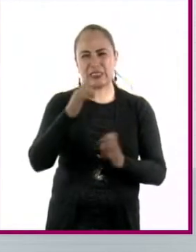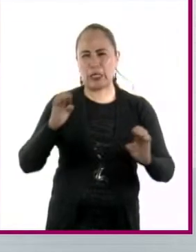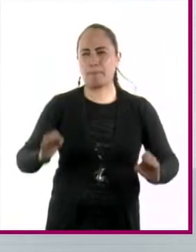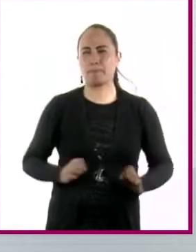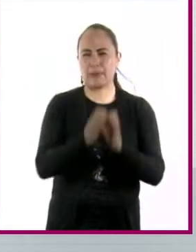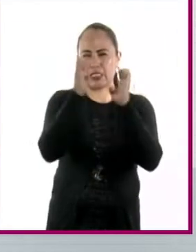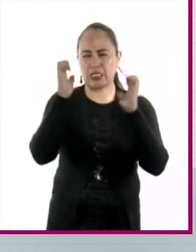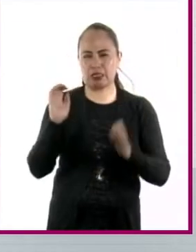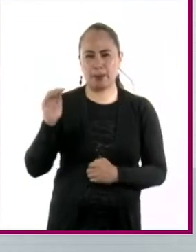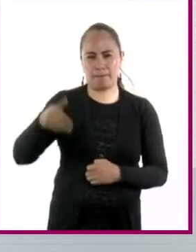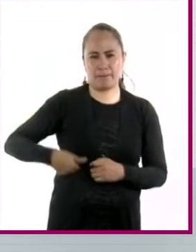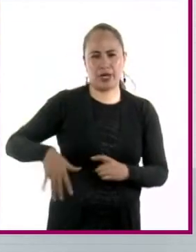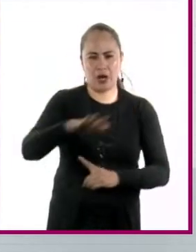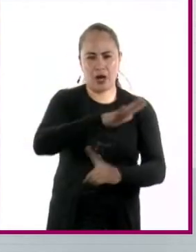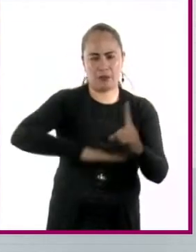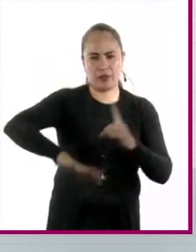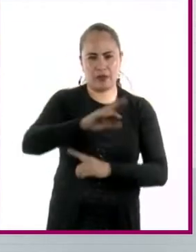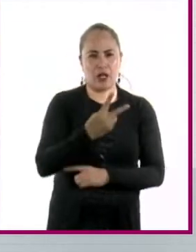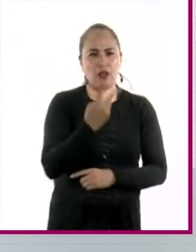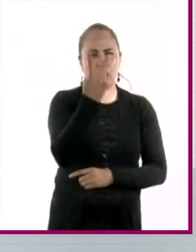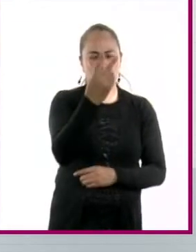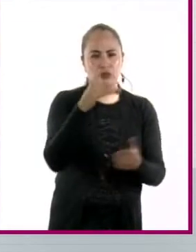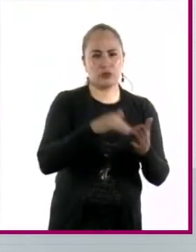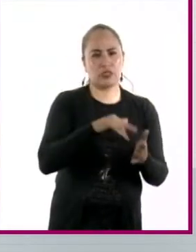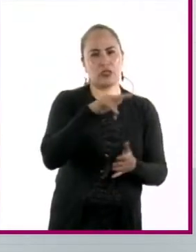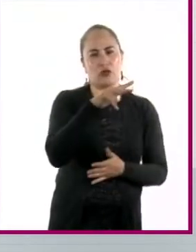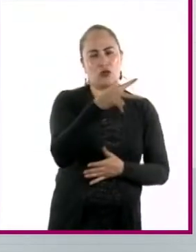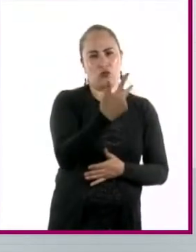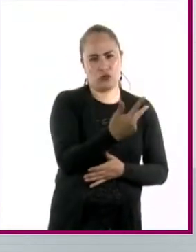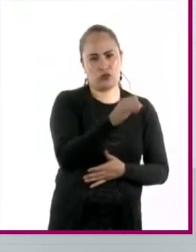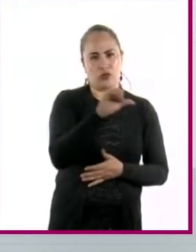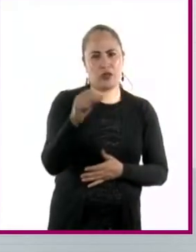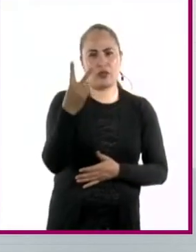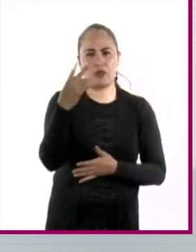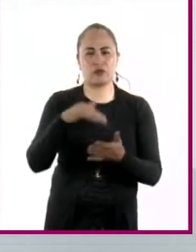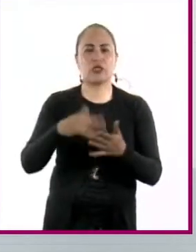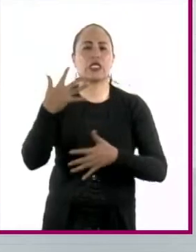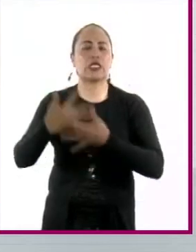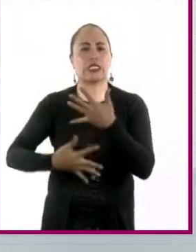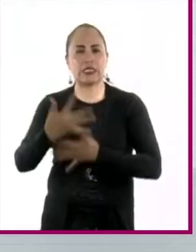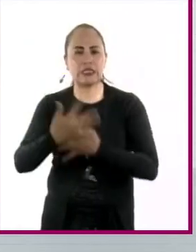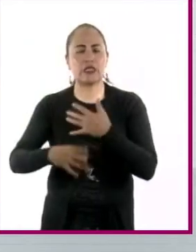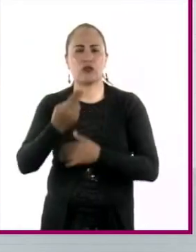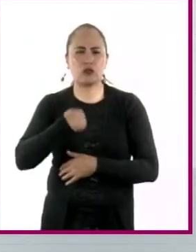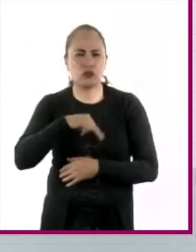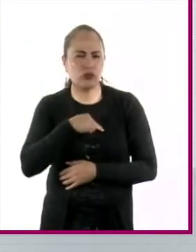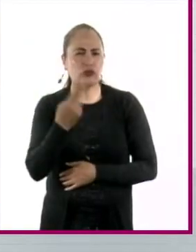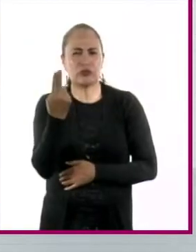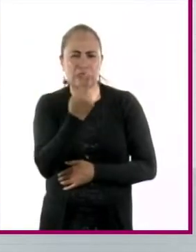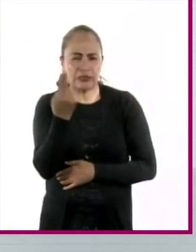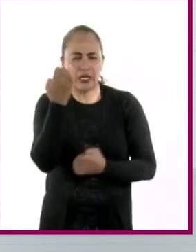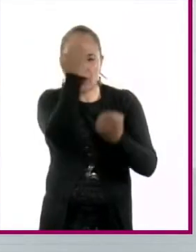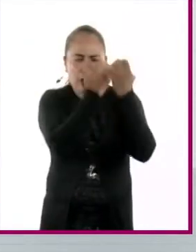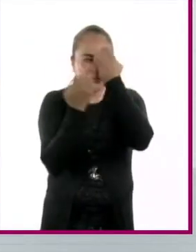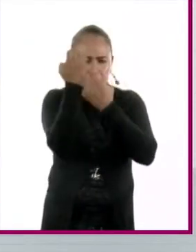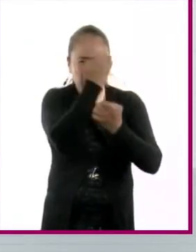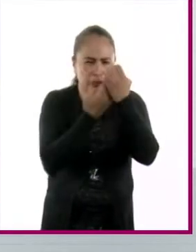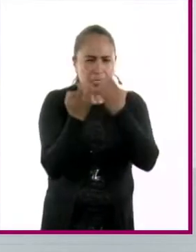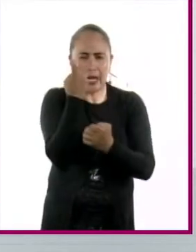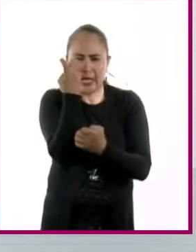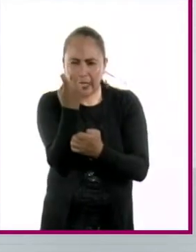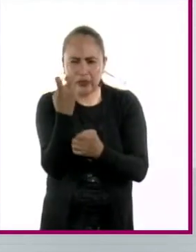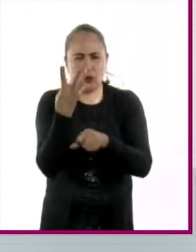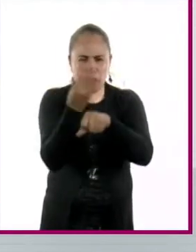registradas del 2008 al 2015. Hacer un diagnóstico de lo que sucede puede ayudarnos a remediarlo.